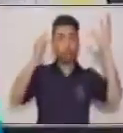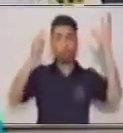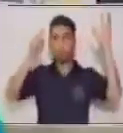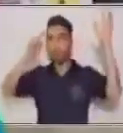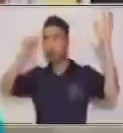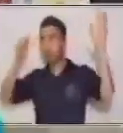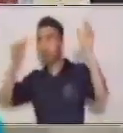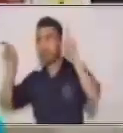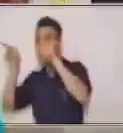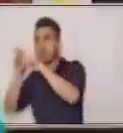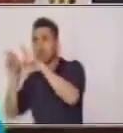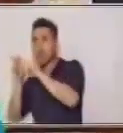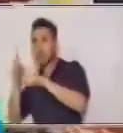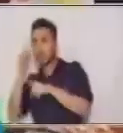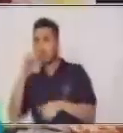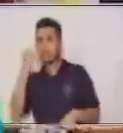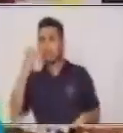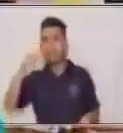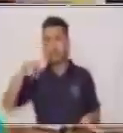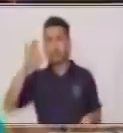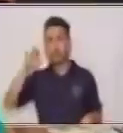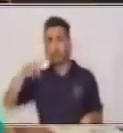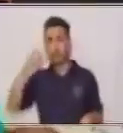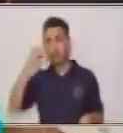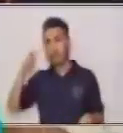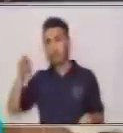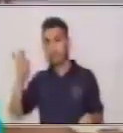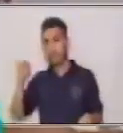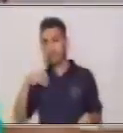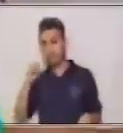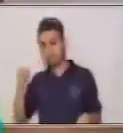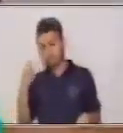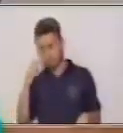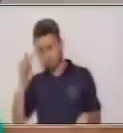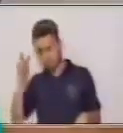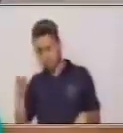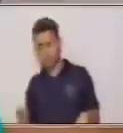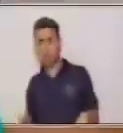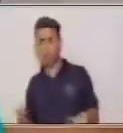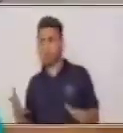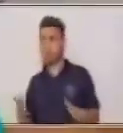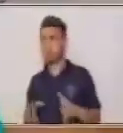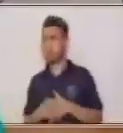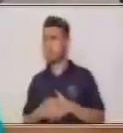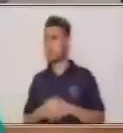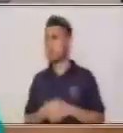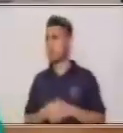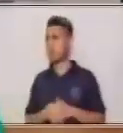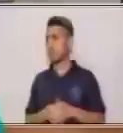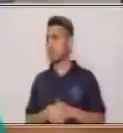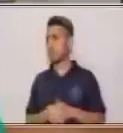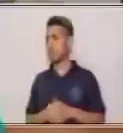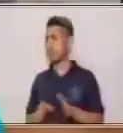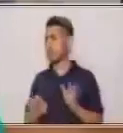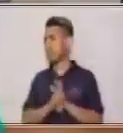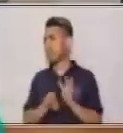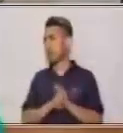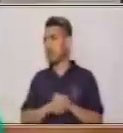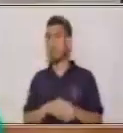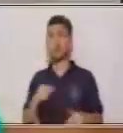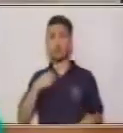en relación a lo que estamos leyendo. Por ejemplo, si yo leo la palabra